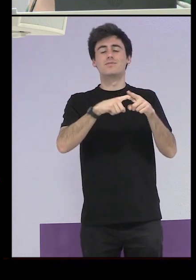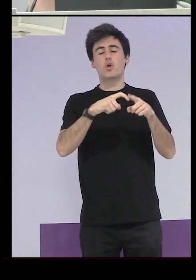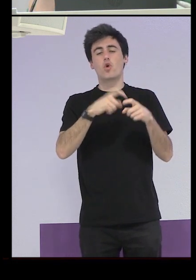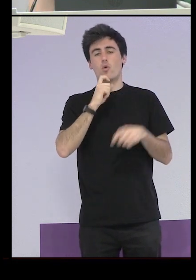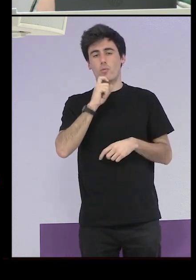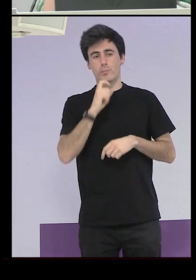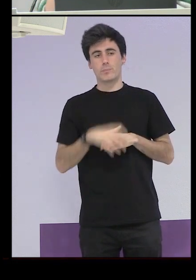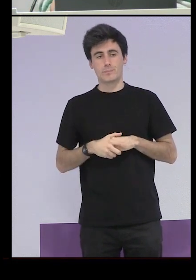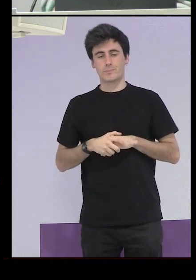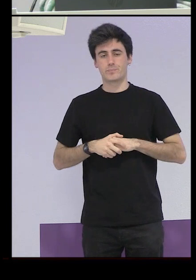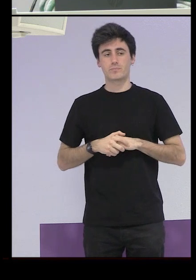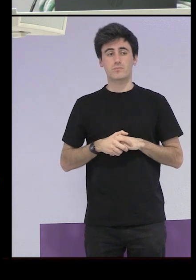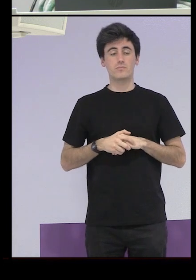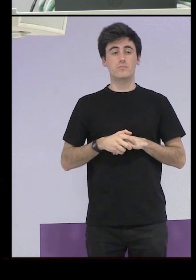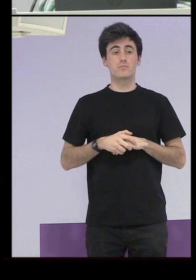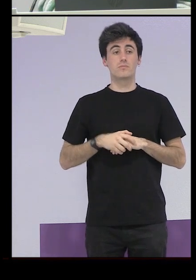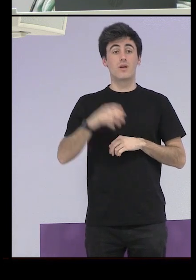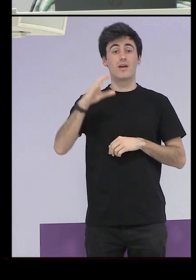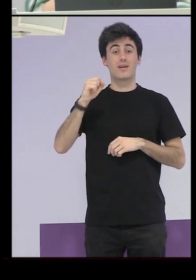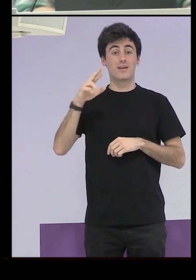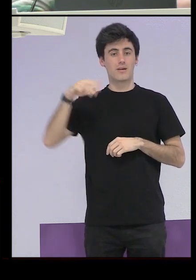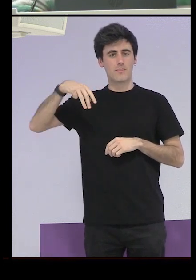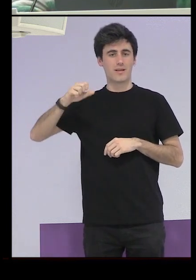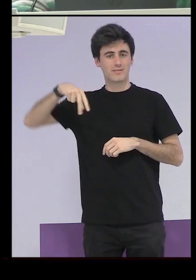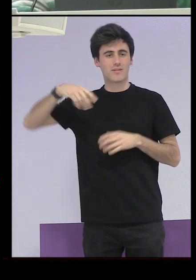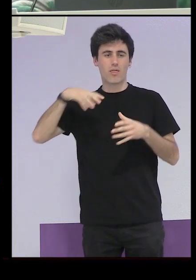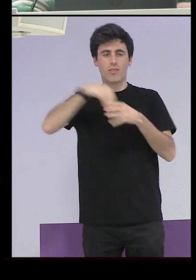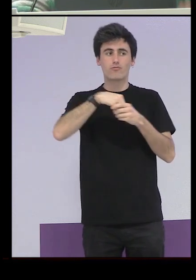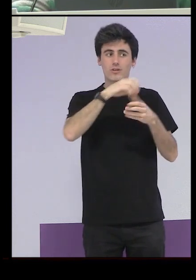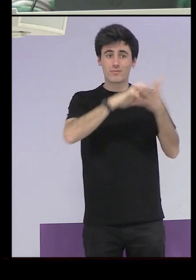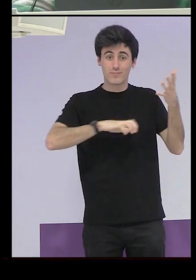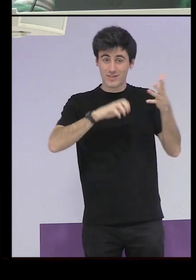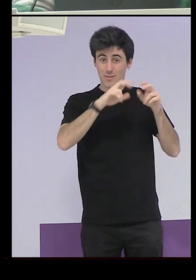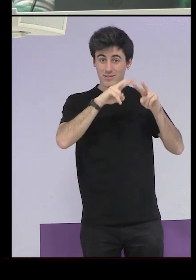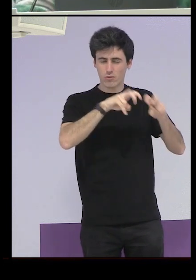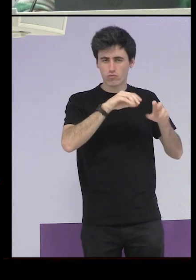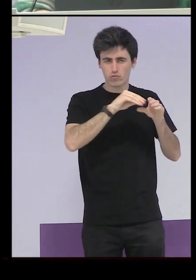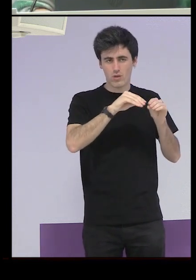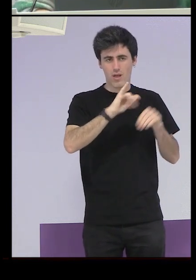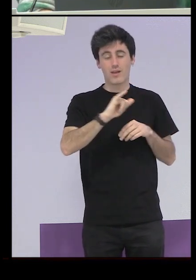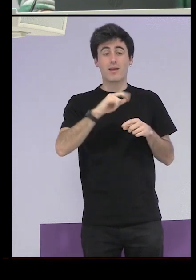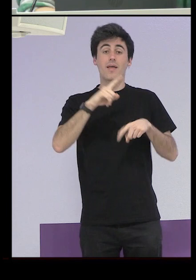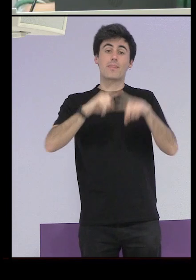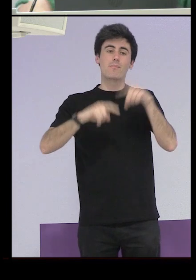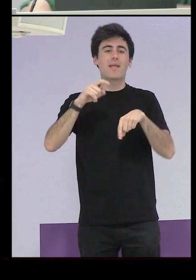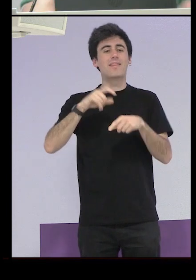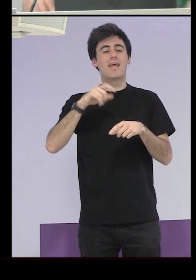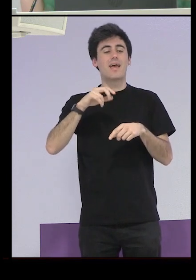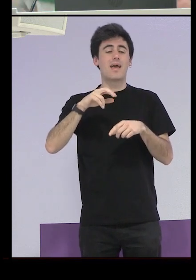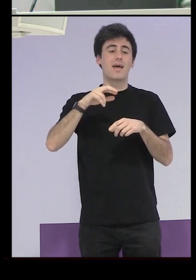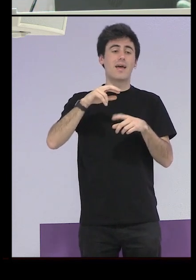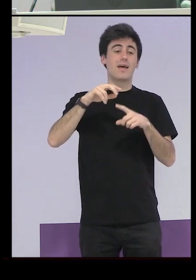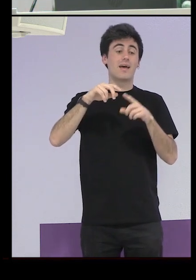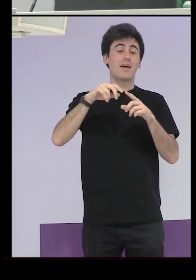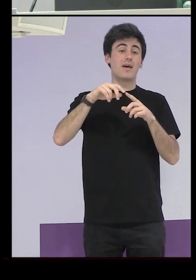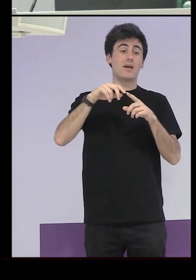forma parte del trabajo de Carmen Guillén pues los centros se dividían según el tipo de régimen de internamiento o